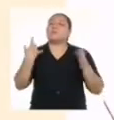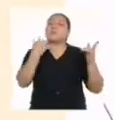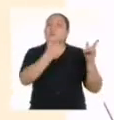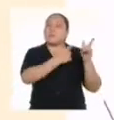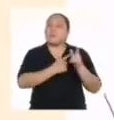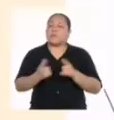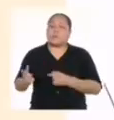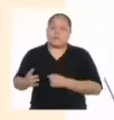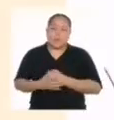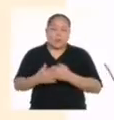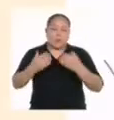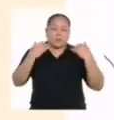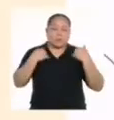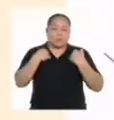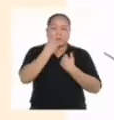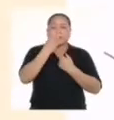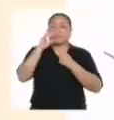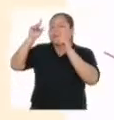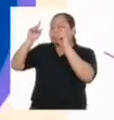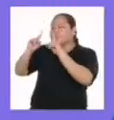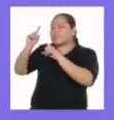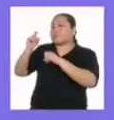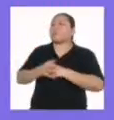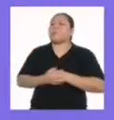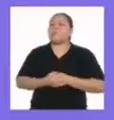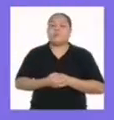cumplido! Tenemos algunas preguntas.